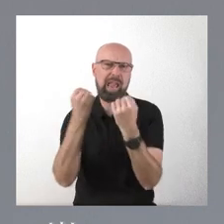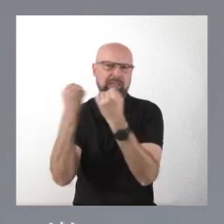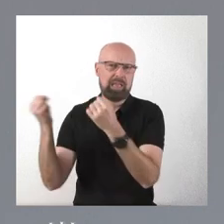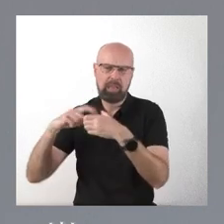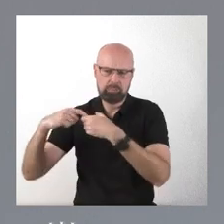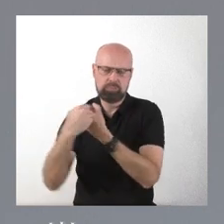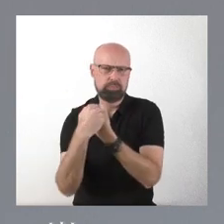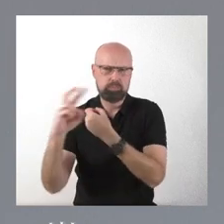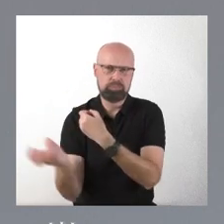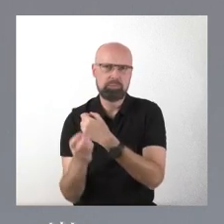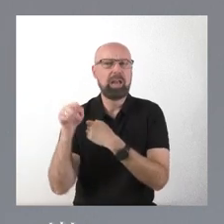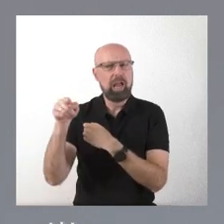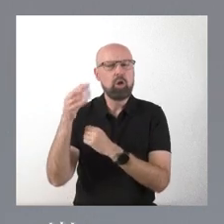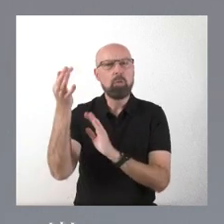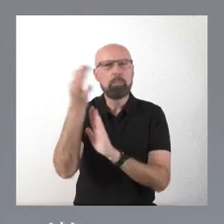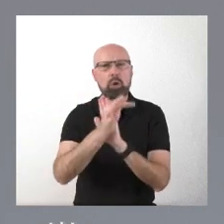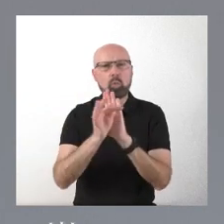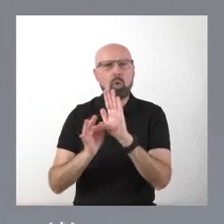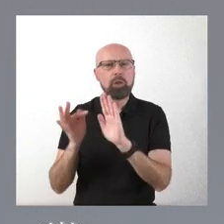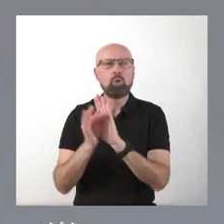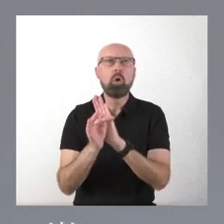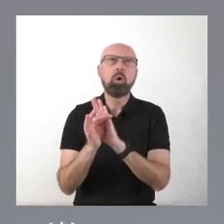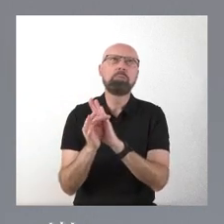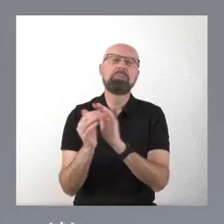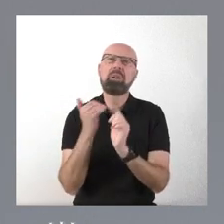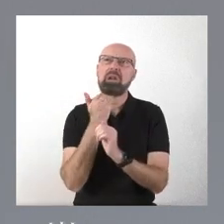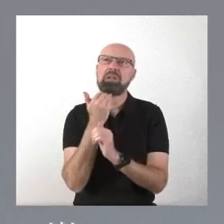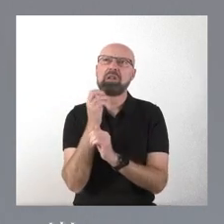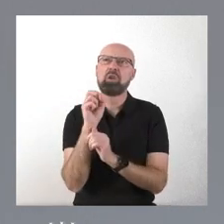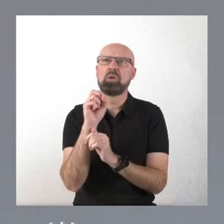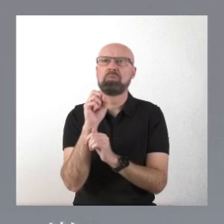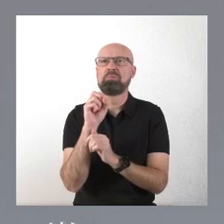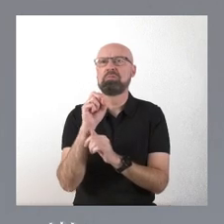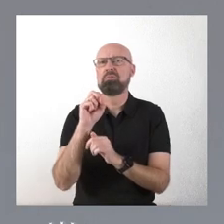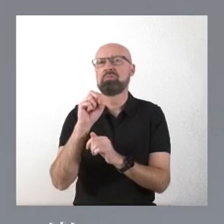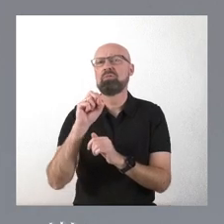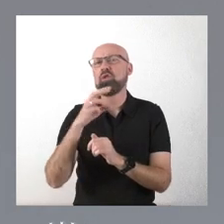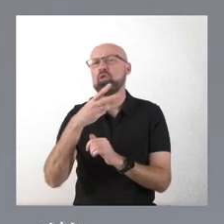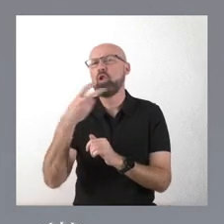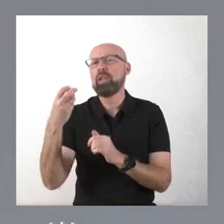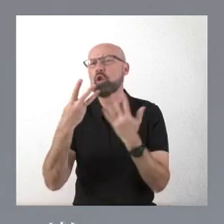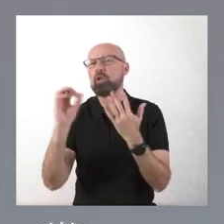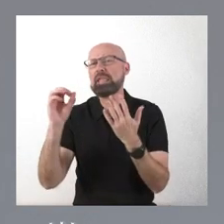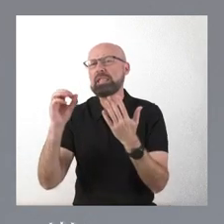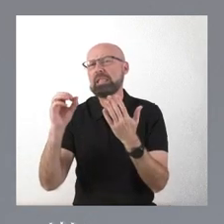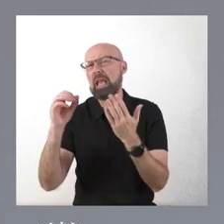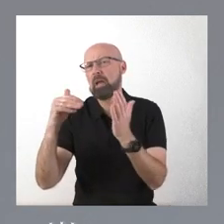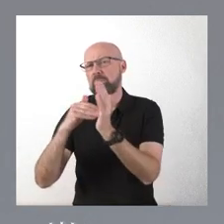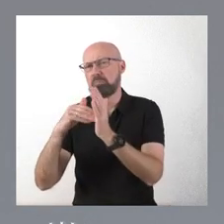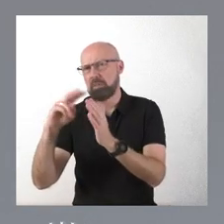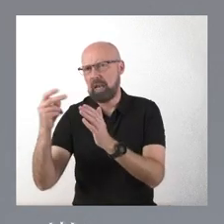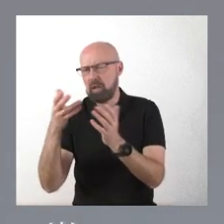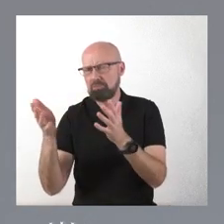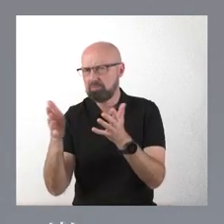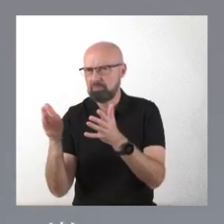presupuesto que escasamente llegaba a los ciento ochenta y tantos mil euros. Nosotros, en concurrencia